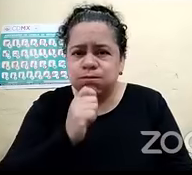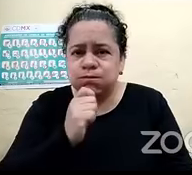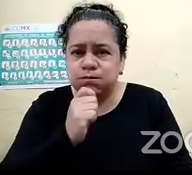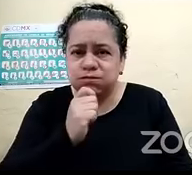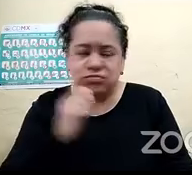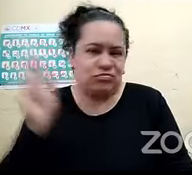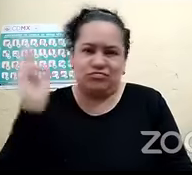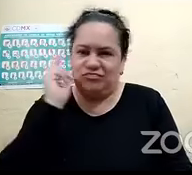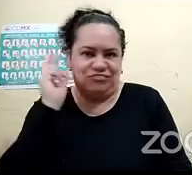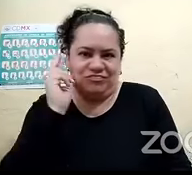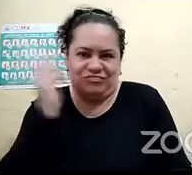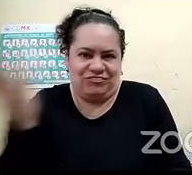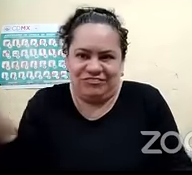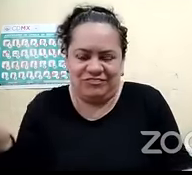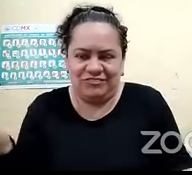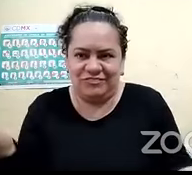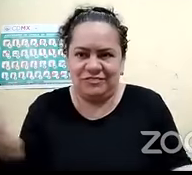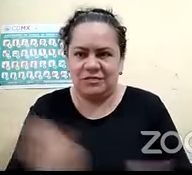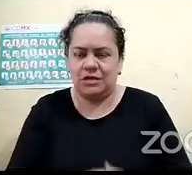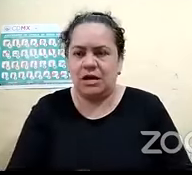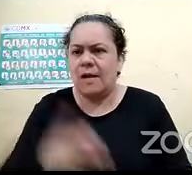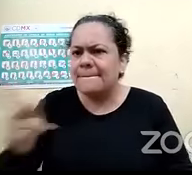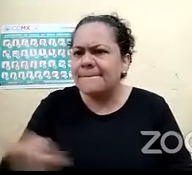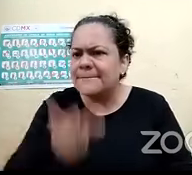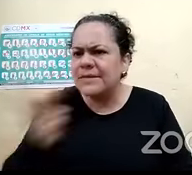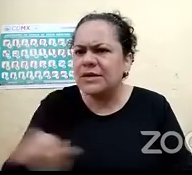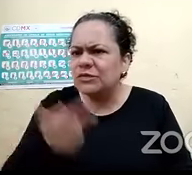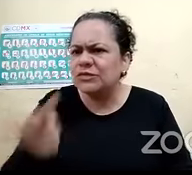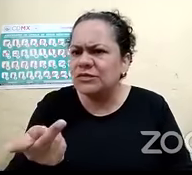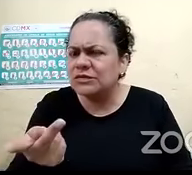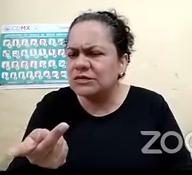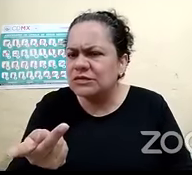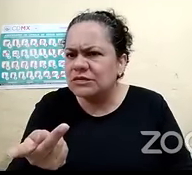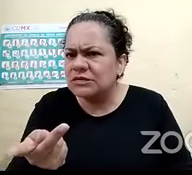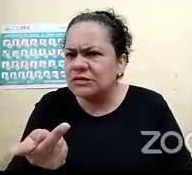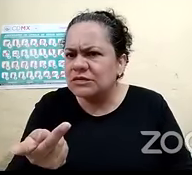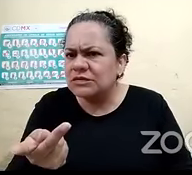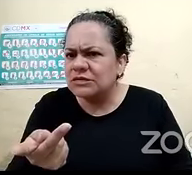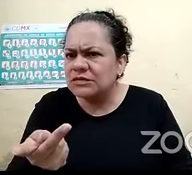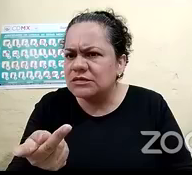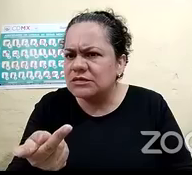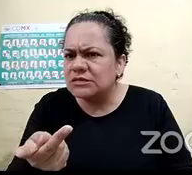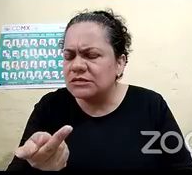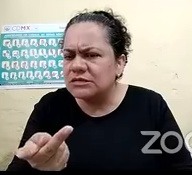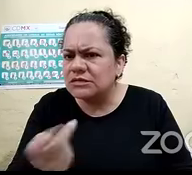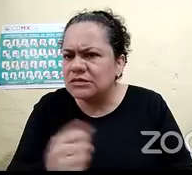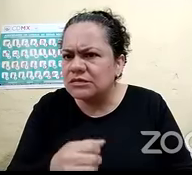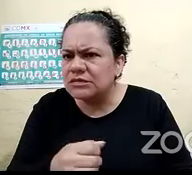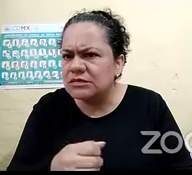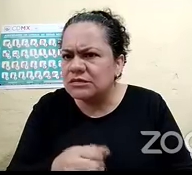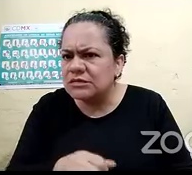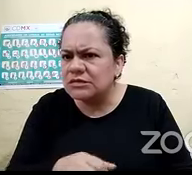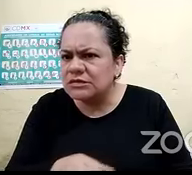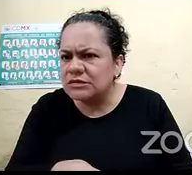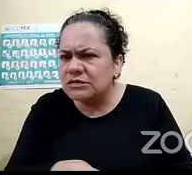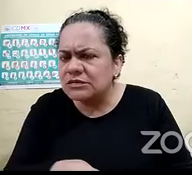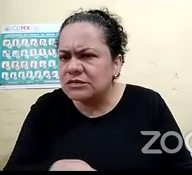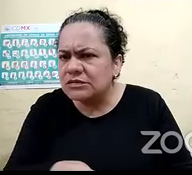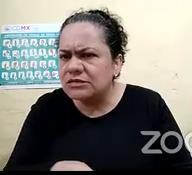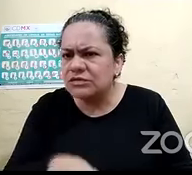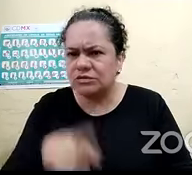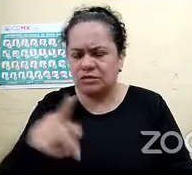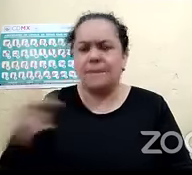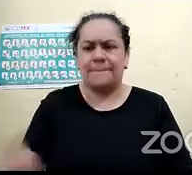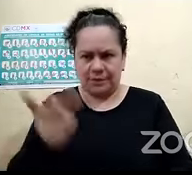¿no? por eso te preguntaba por ejemplo cuando cuando fuiste cuando fuiste perdóname cuando en